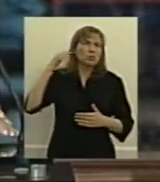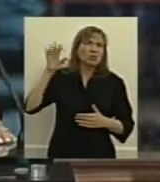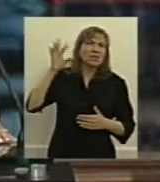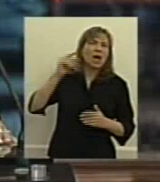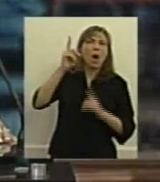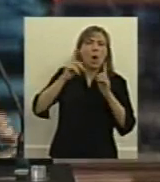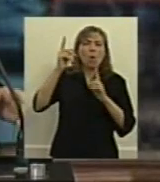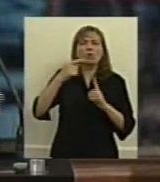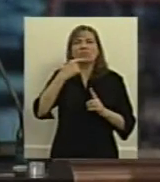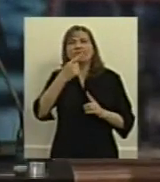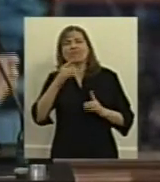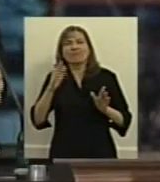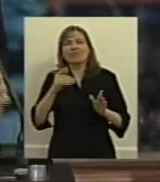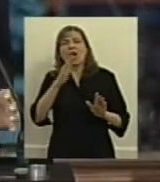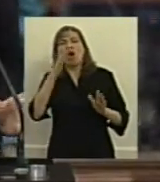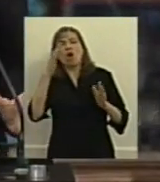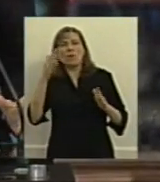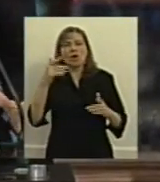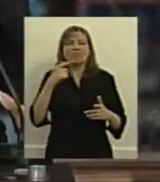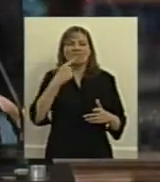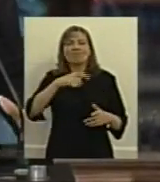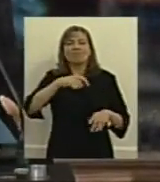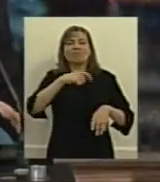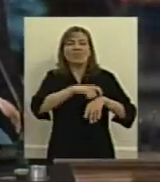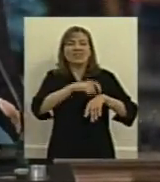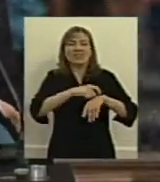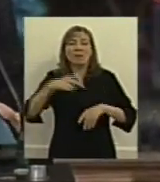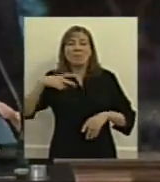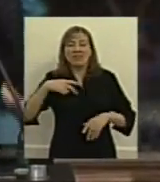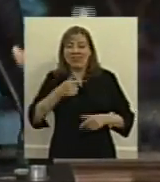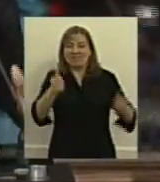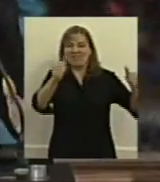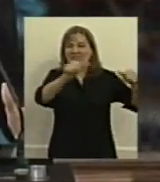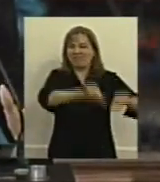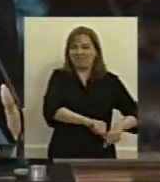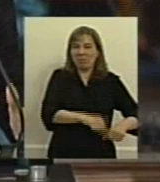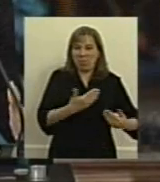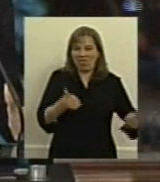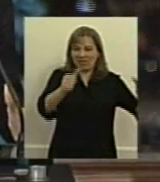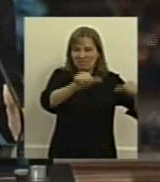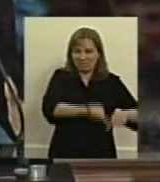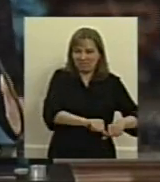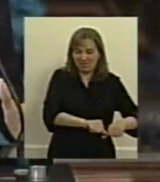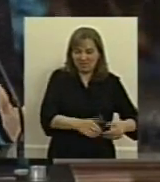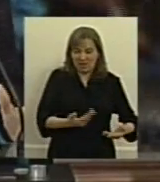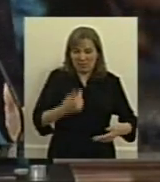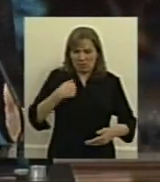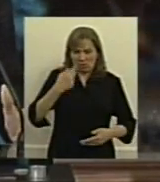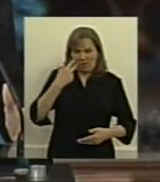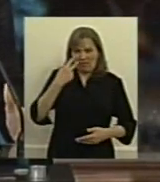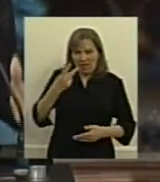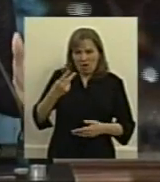causar que las prepagas quebraran cuando uno mira los números realmente los grados de